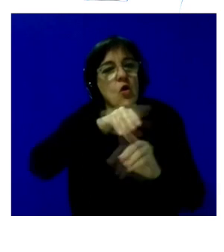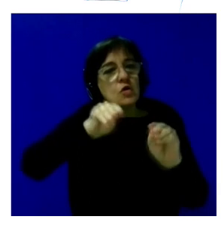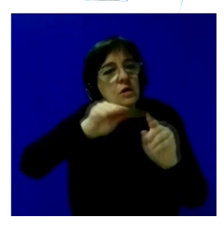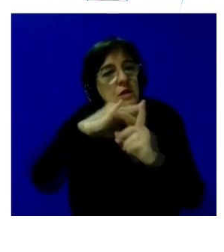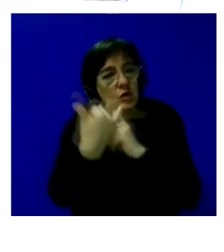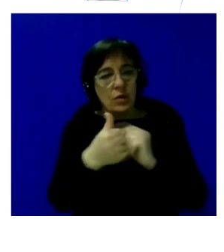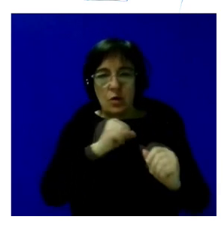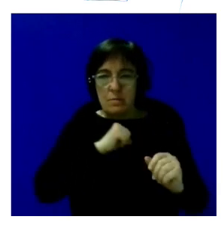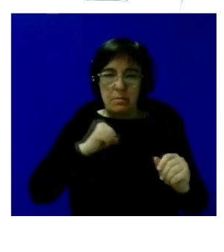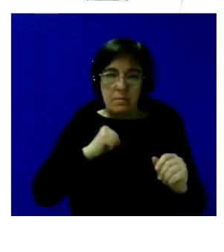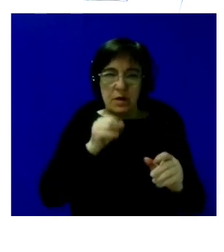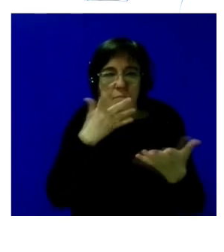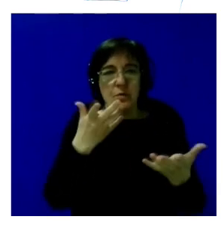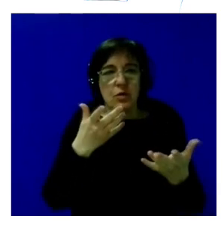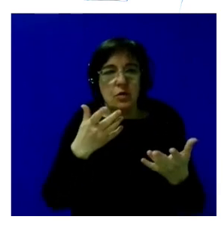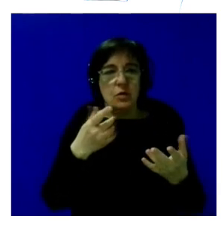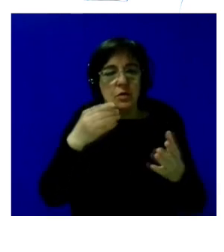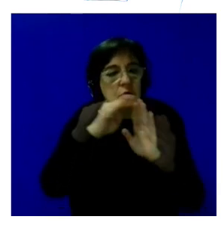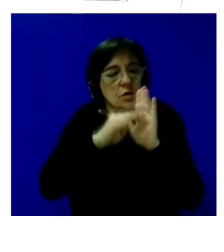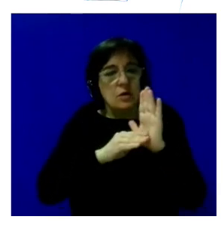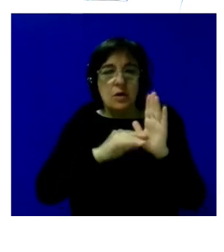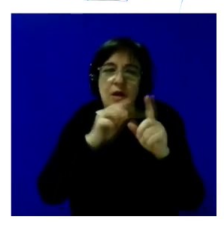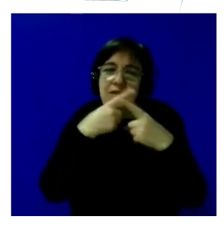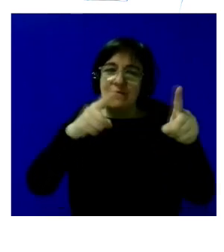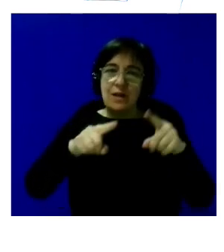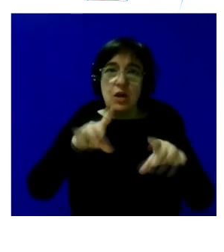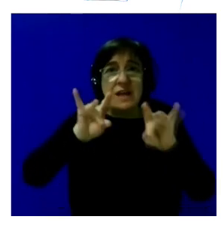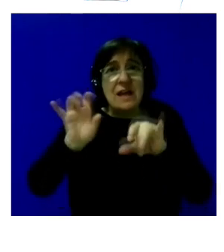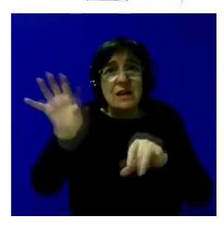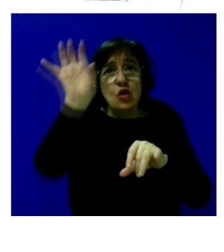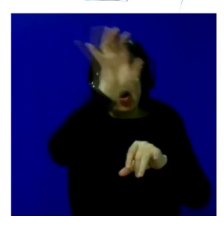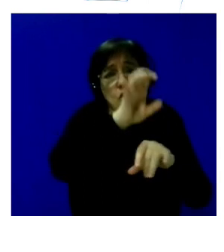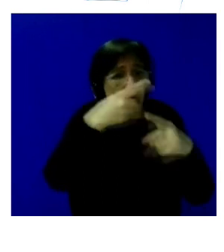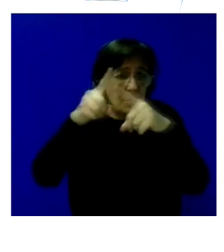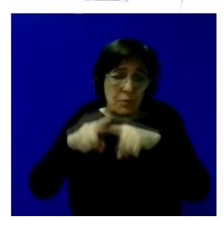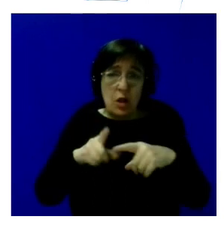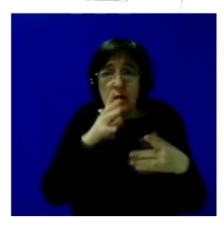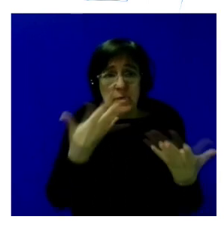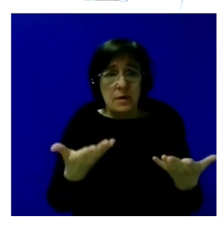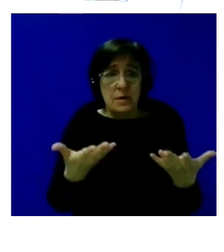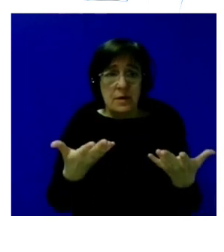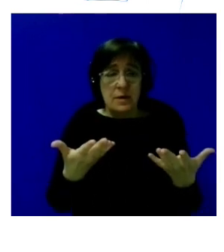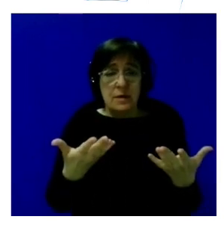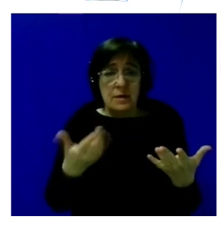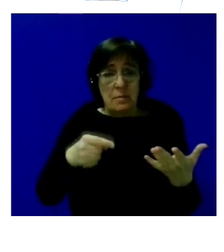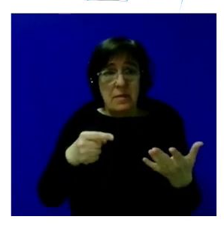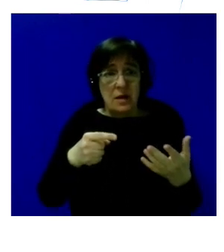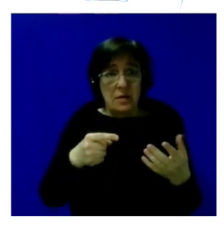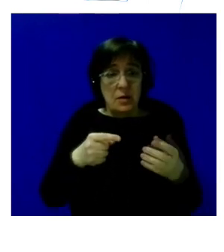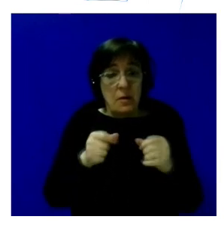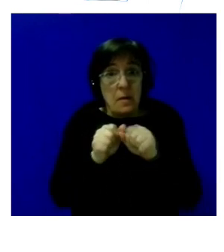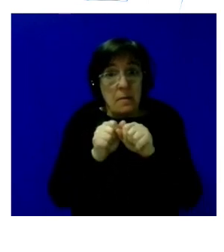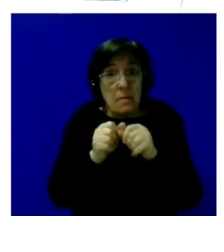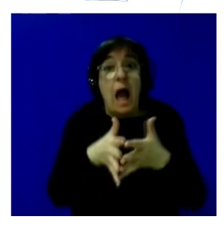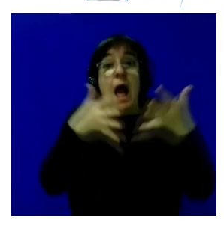y también con unos requerimientos diferentes de los territorios en los que estaban quizá para esta réplica o ampliación